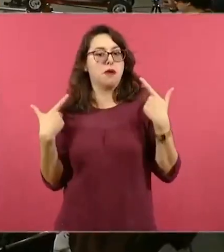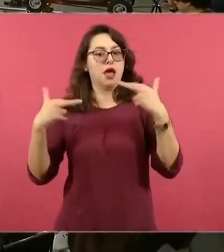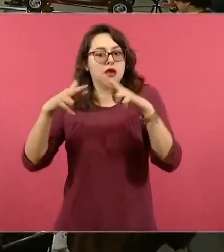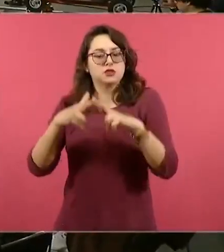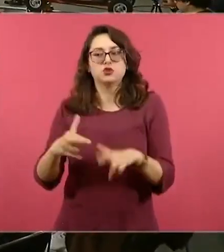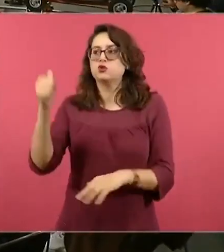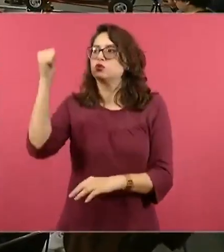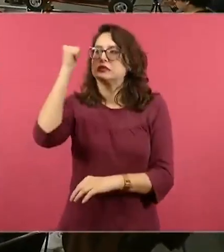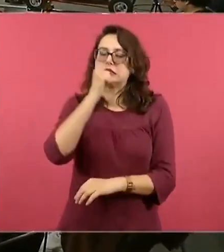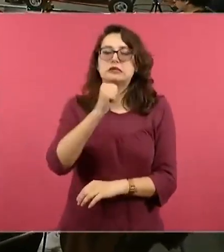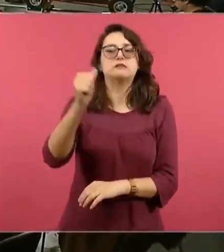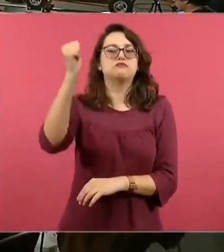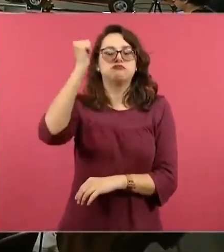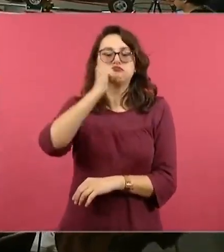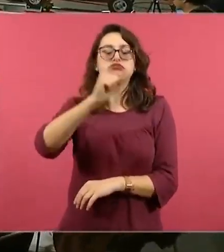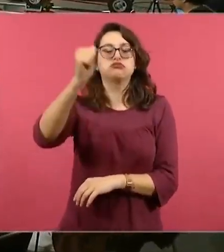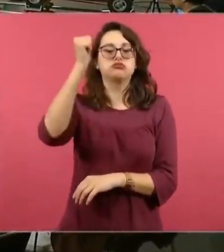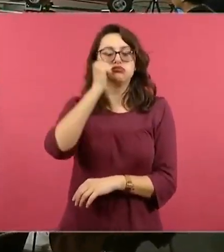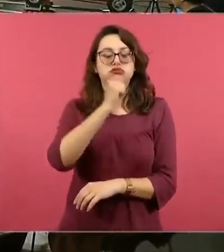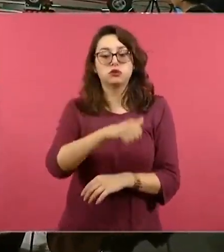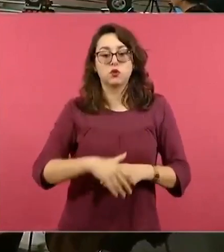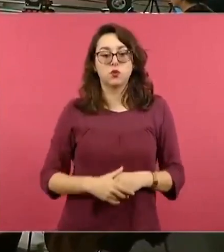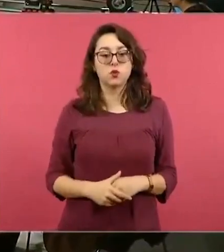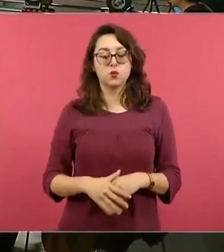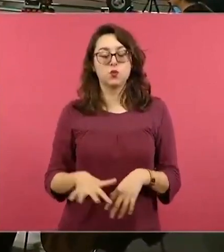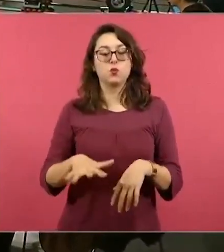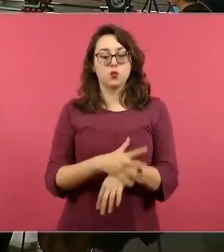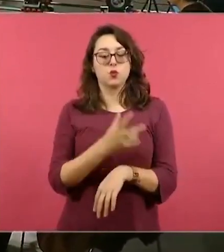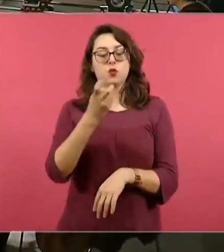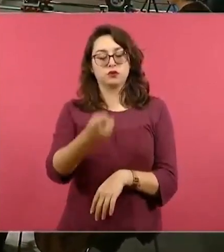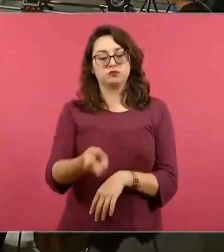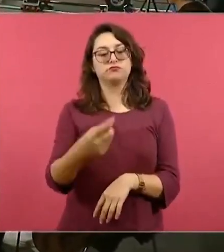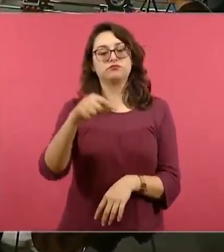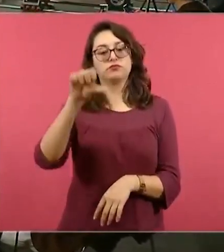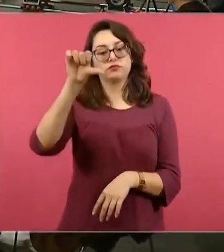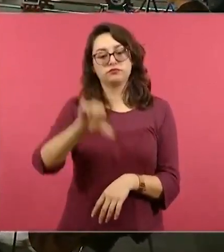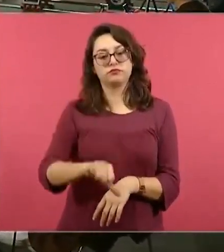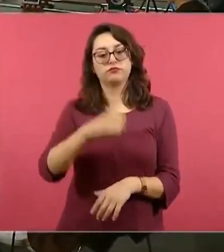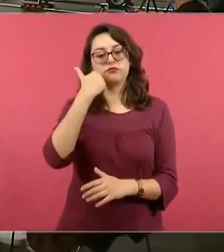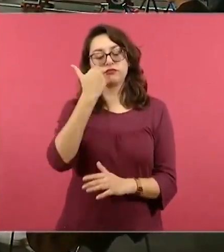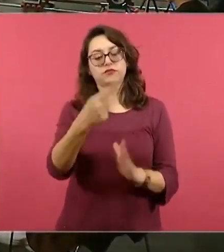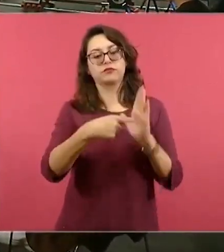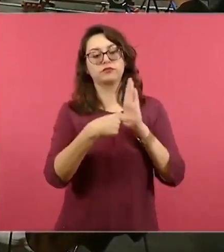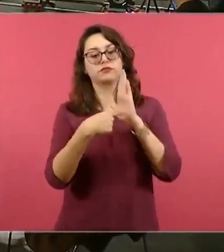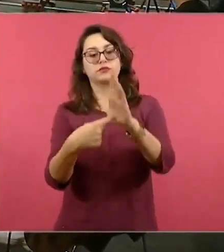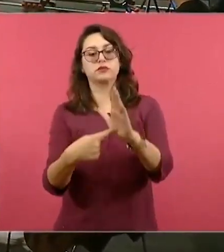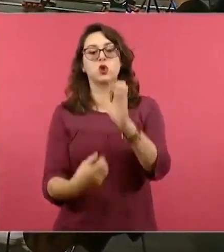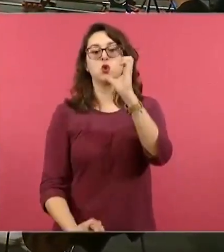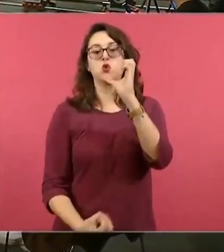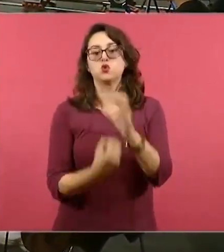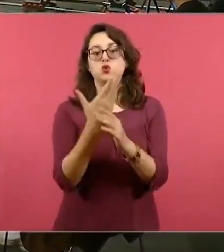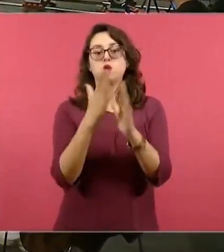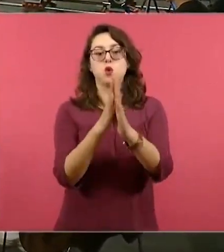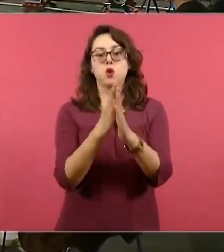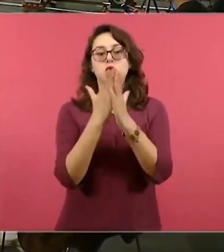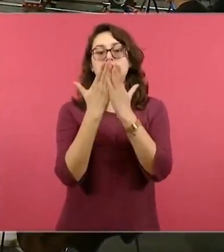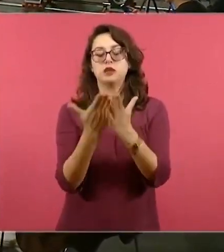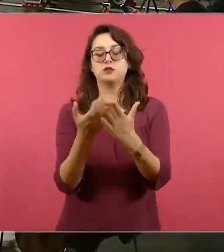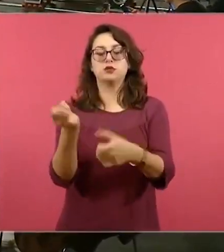En este breve marco reflexivo vamos a presentar la nueva familia de libros de texto para educación